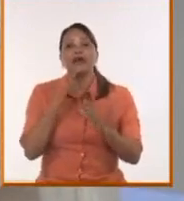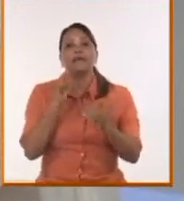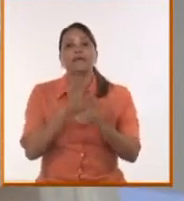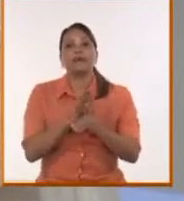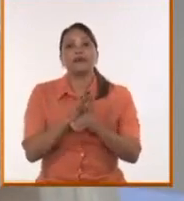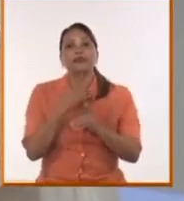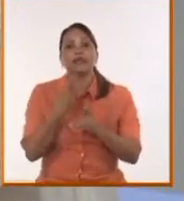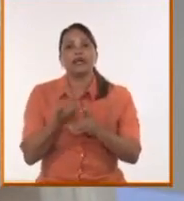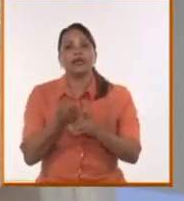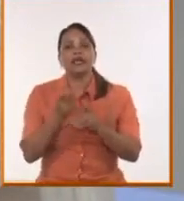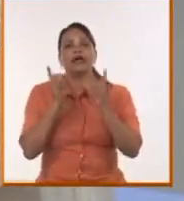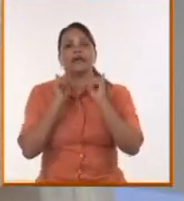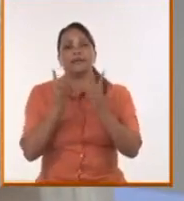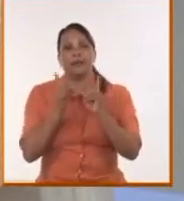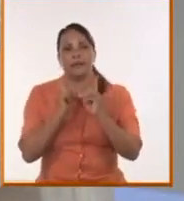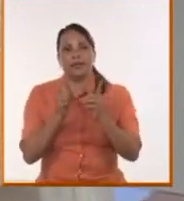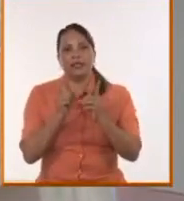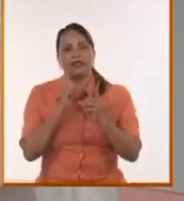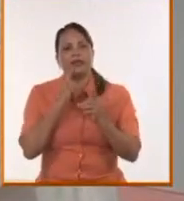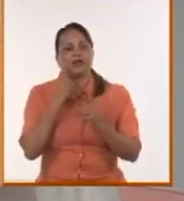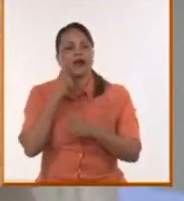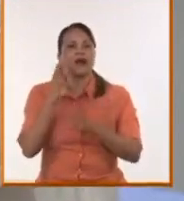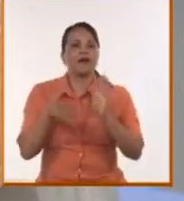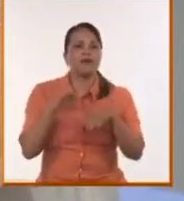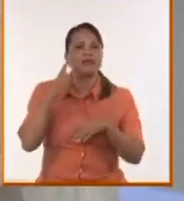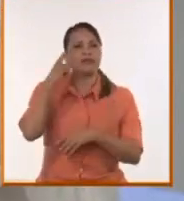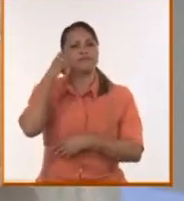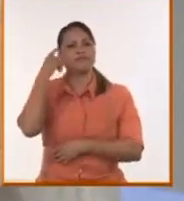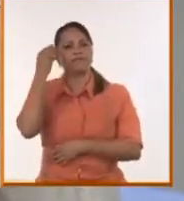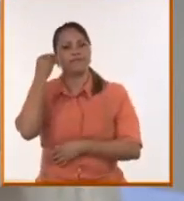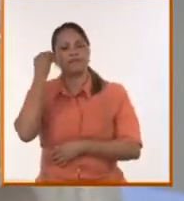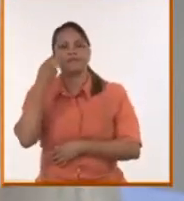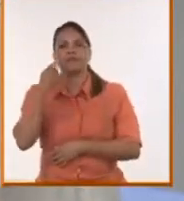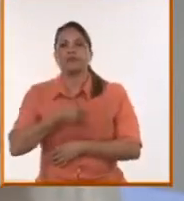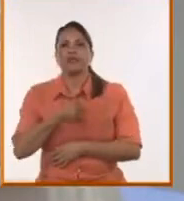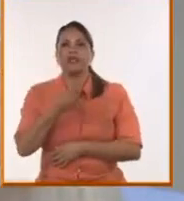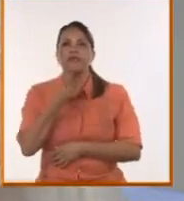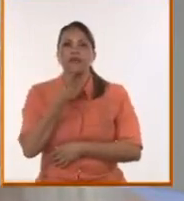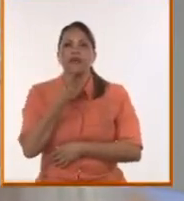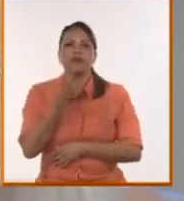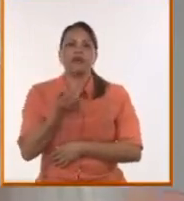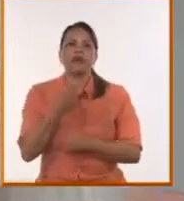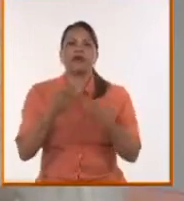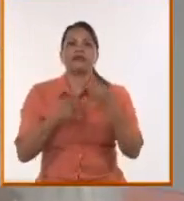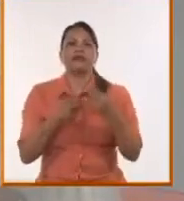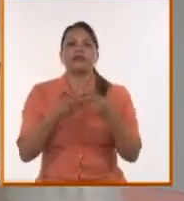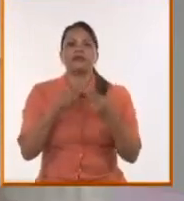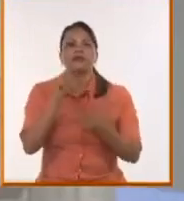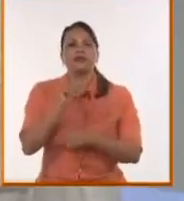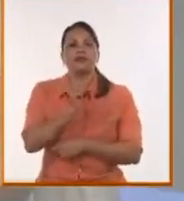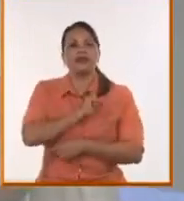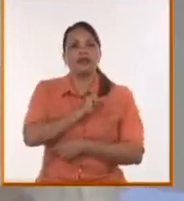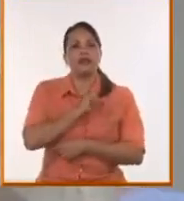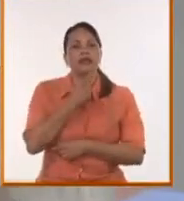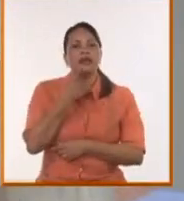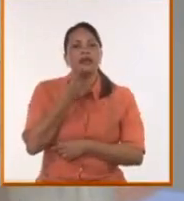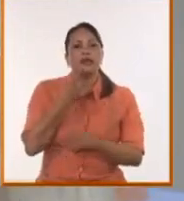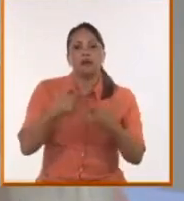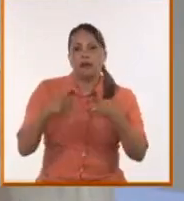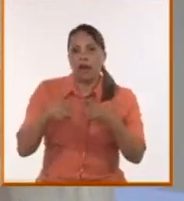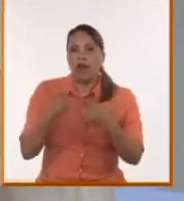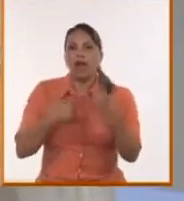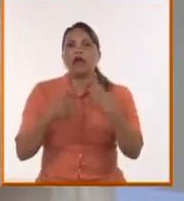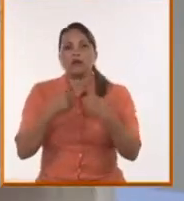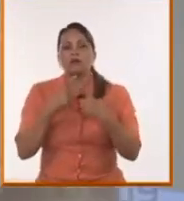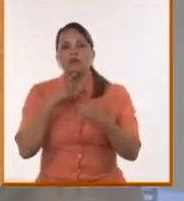marketing de la política nos ha hecho creer muchas veces que hay que hacer lo que la gente quiere escuchar. Pero ¿en base a qué? Si la